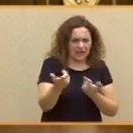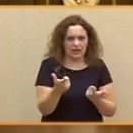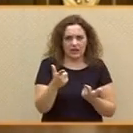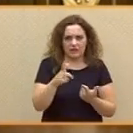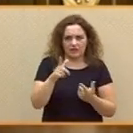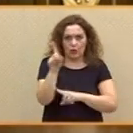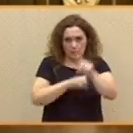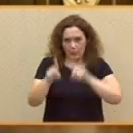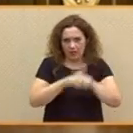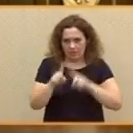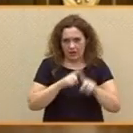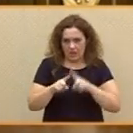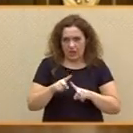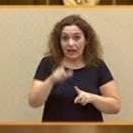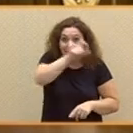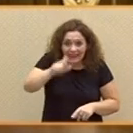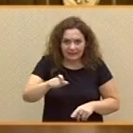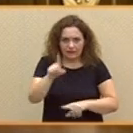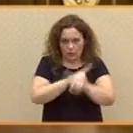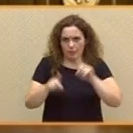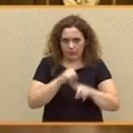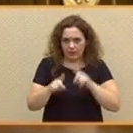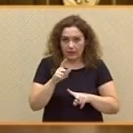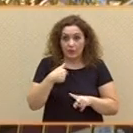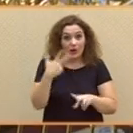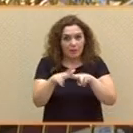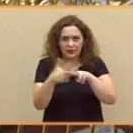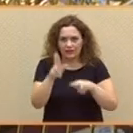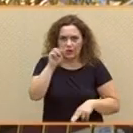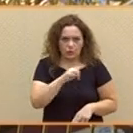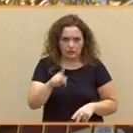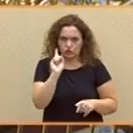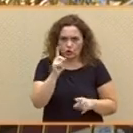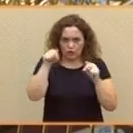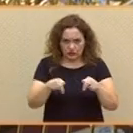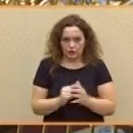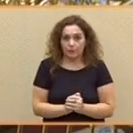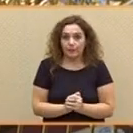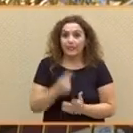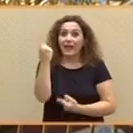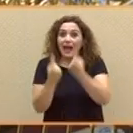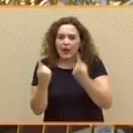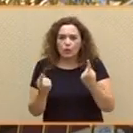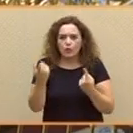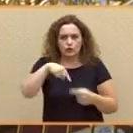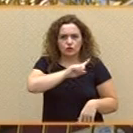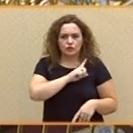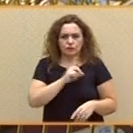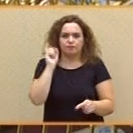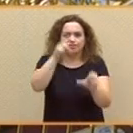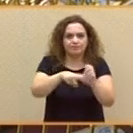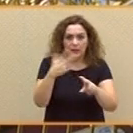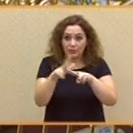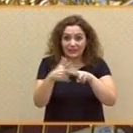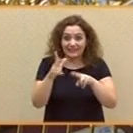política no es solamente esto, señor Mariano Rajoy. Algunos de nosotros irrumpimos en la política española sin estar en esta Cámara